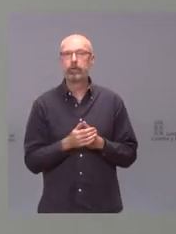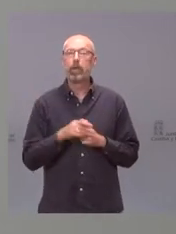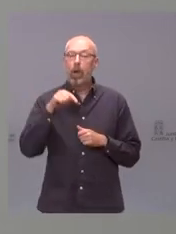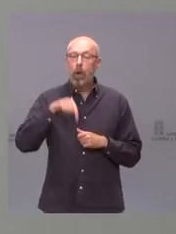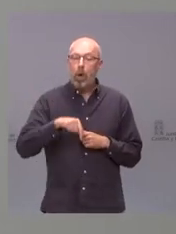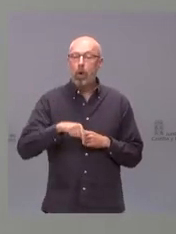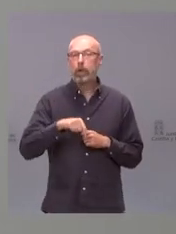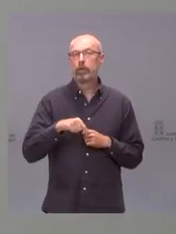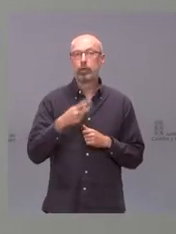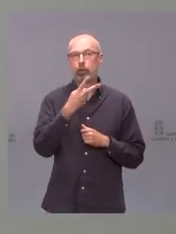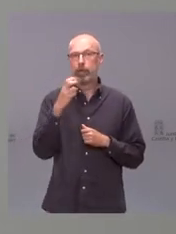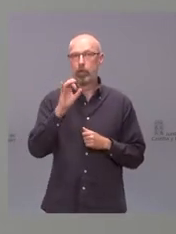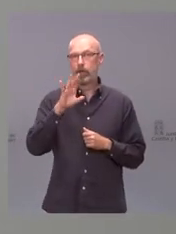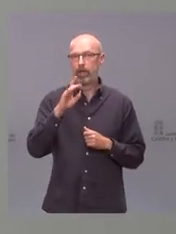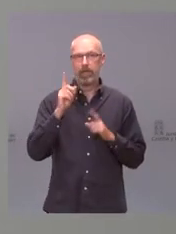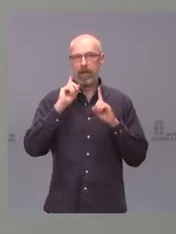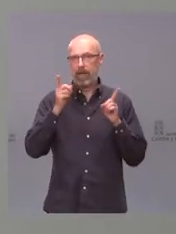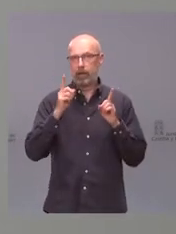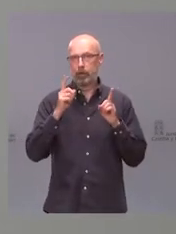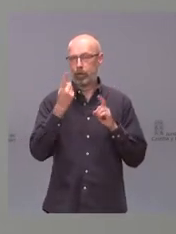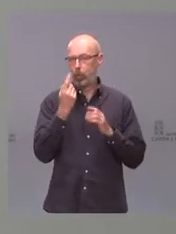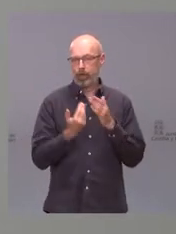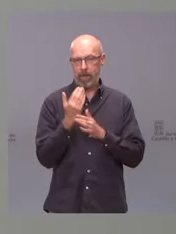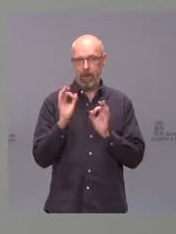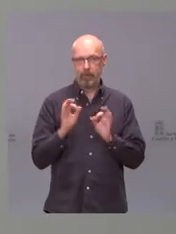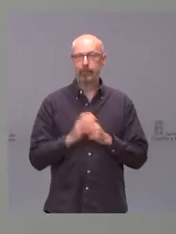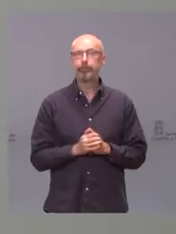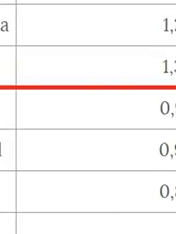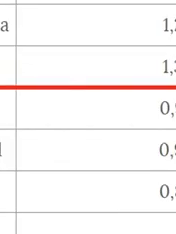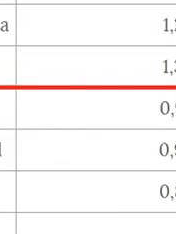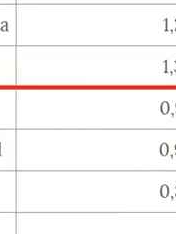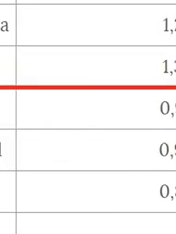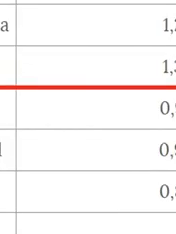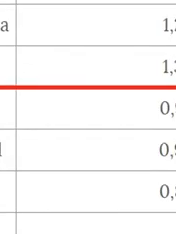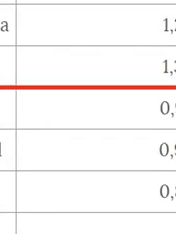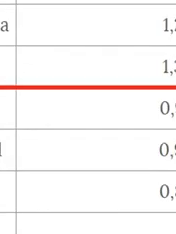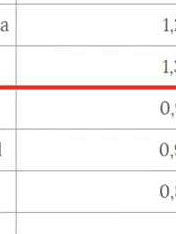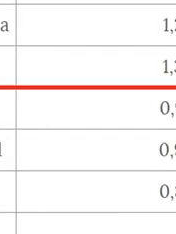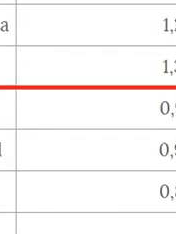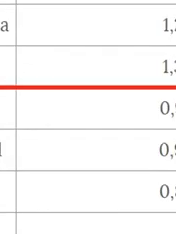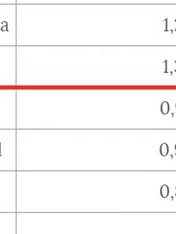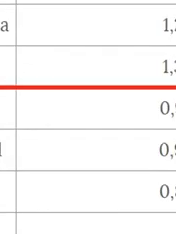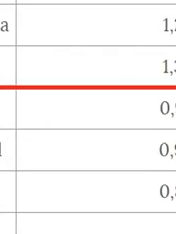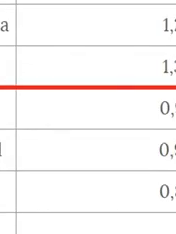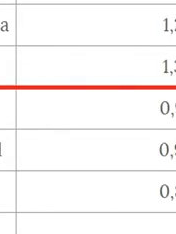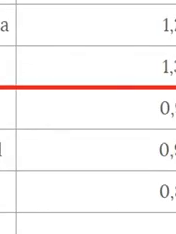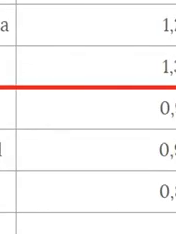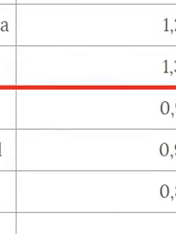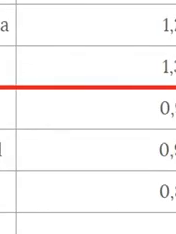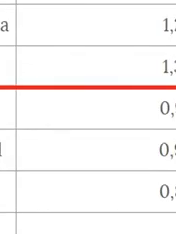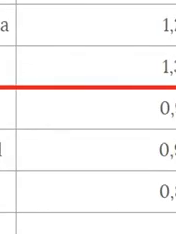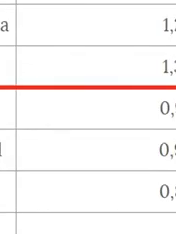últimas 24 horas. En relación al índice de reproducción del virus, que es un índice que siempre